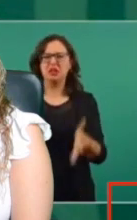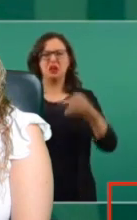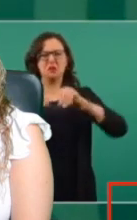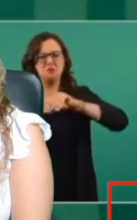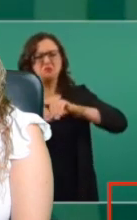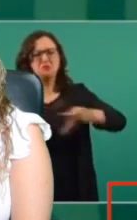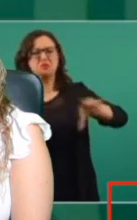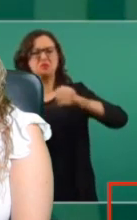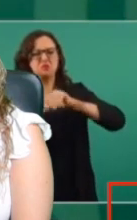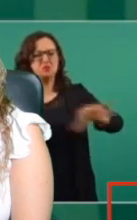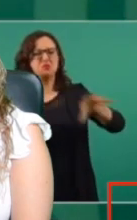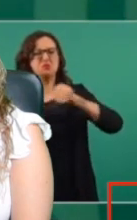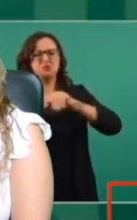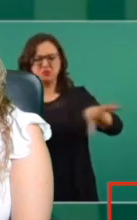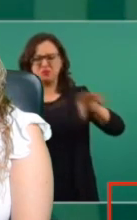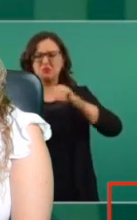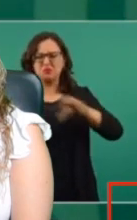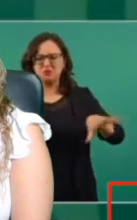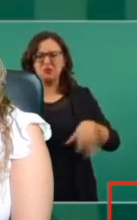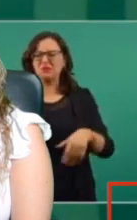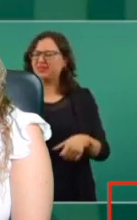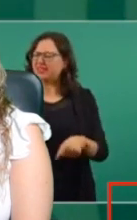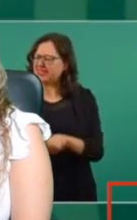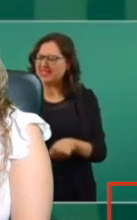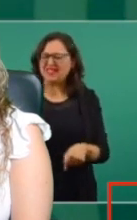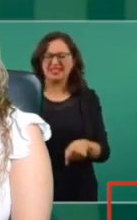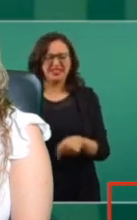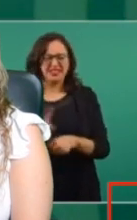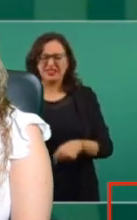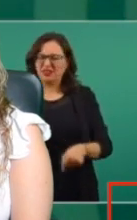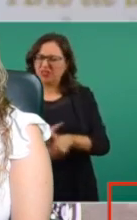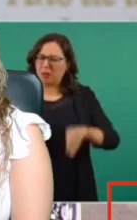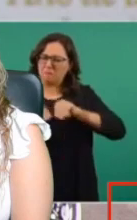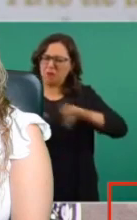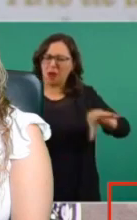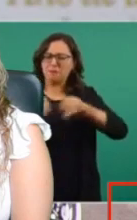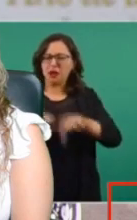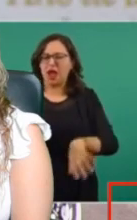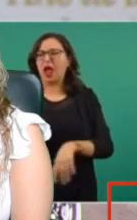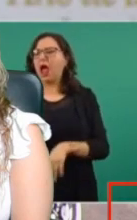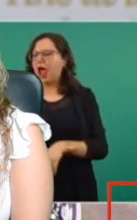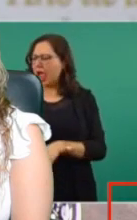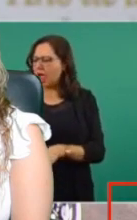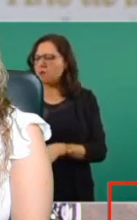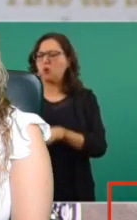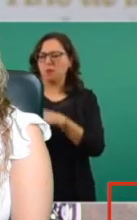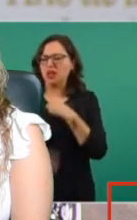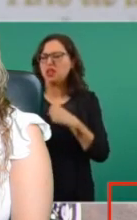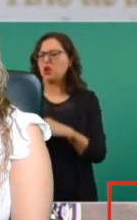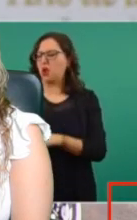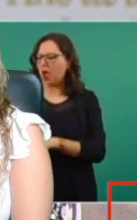pero todo un auténtico bombardeo con la premisa